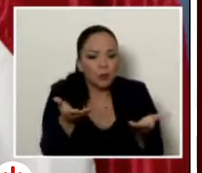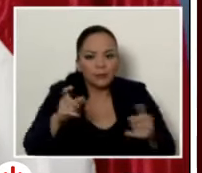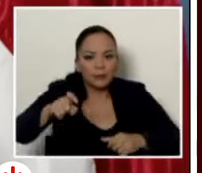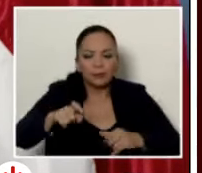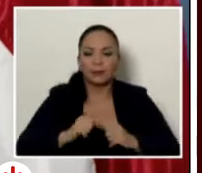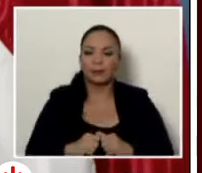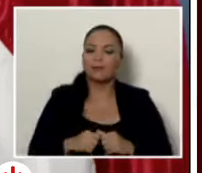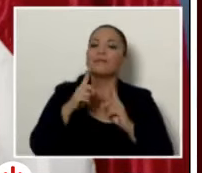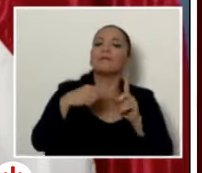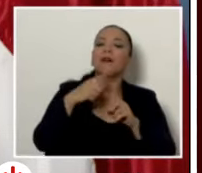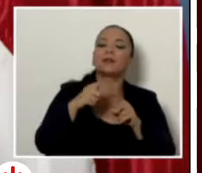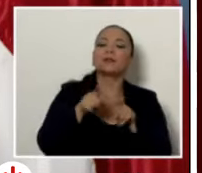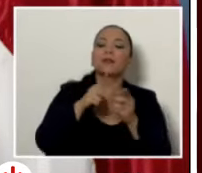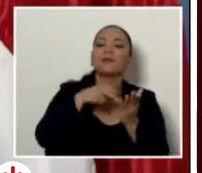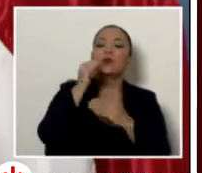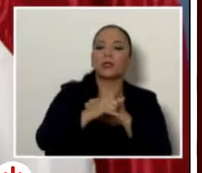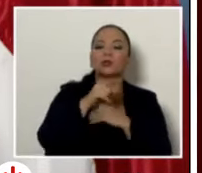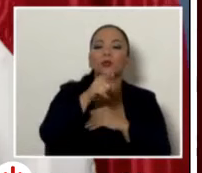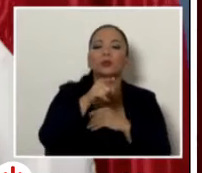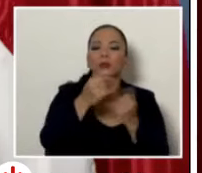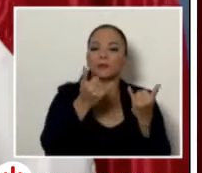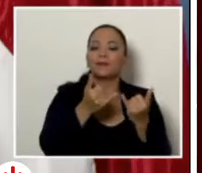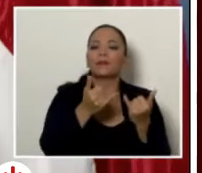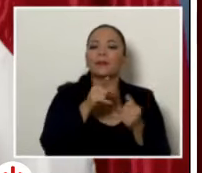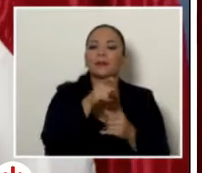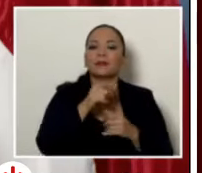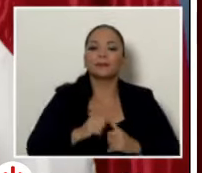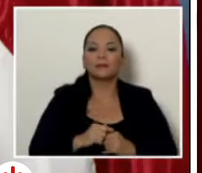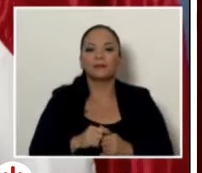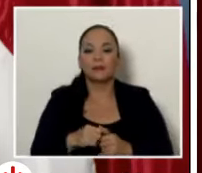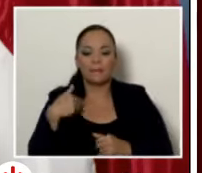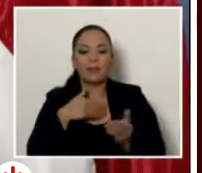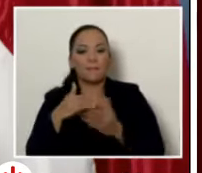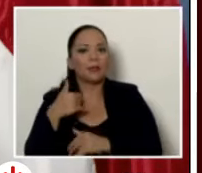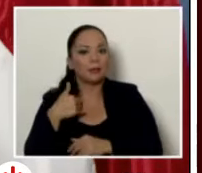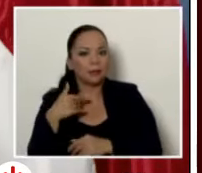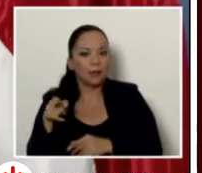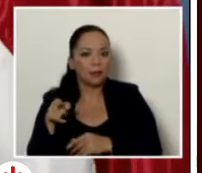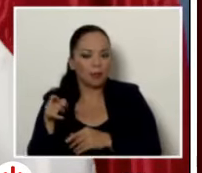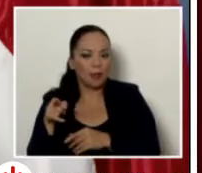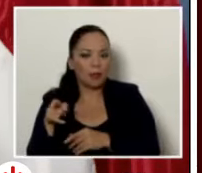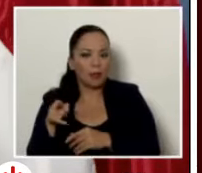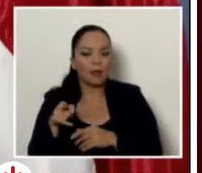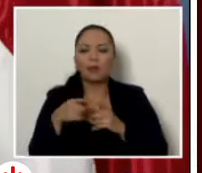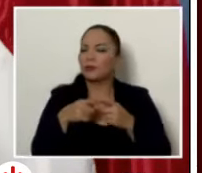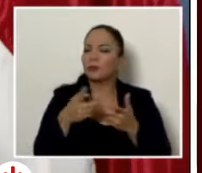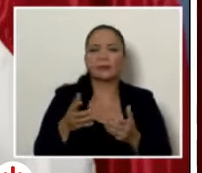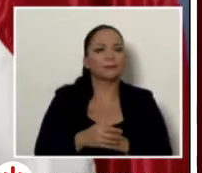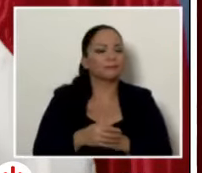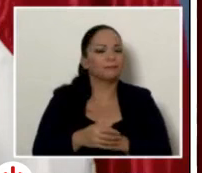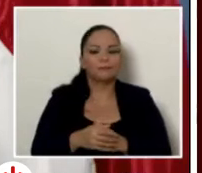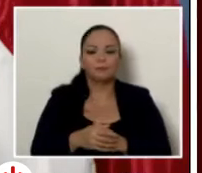proyectos en el banco que tiene Mideplan para eso. Pero sí es verdaderamente bochornoso,